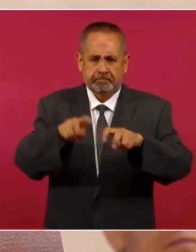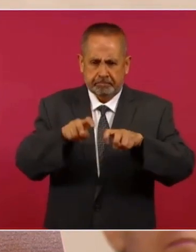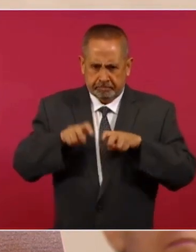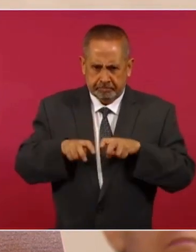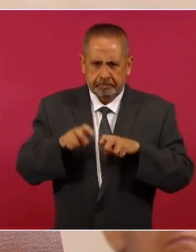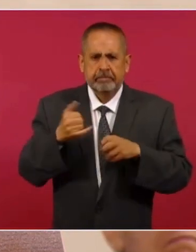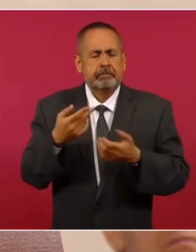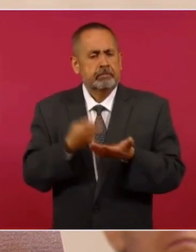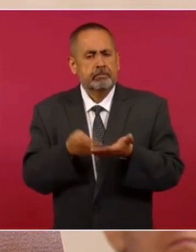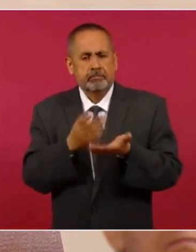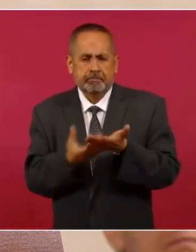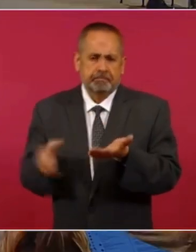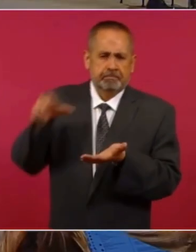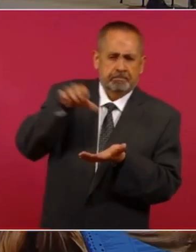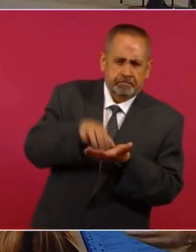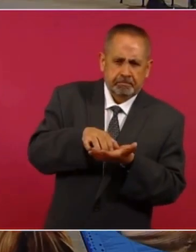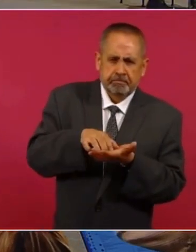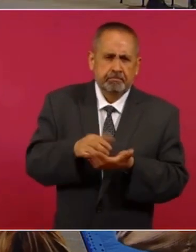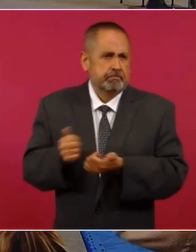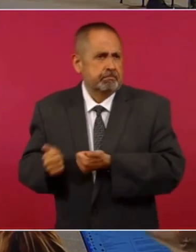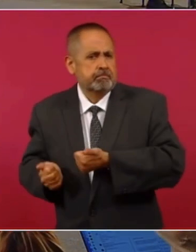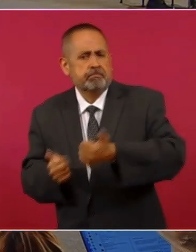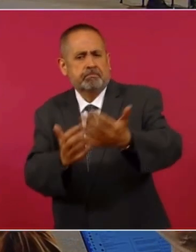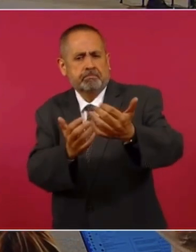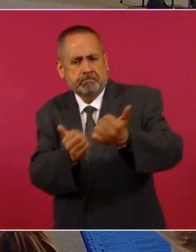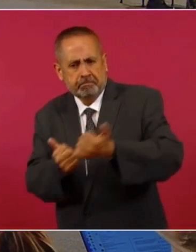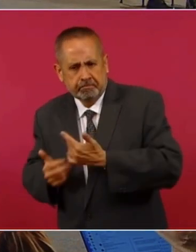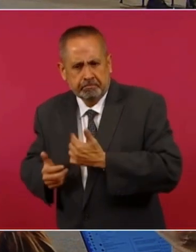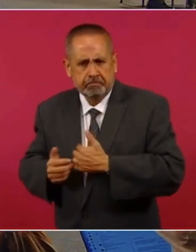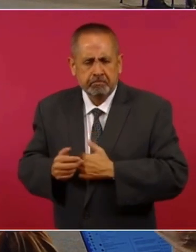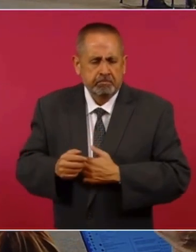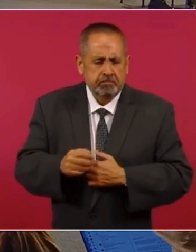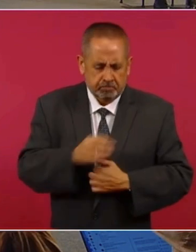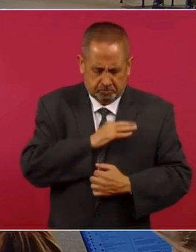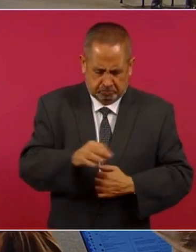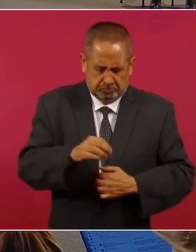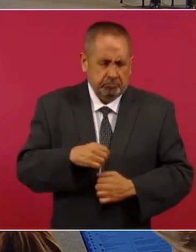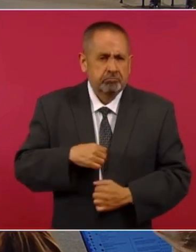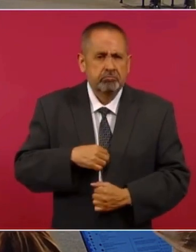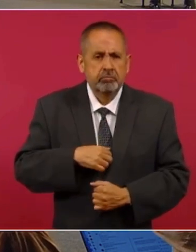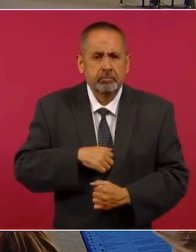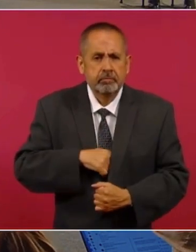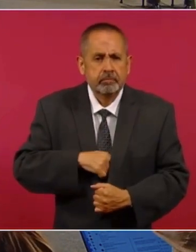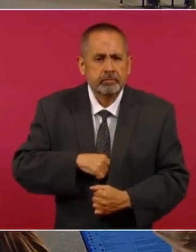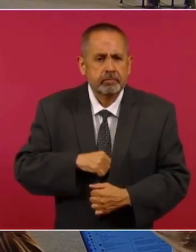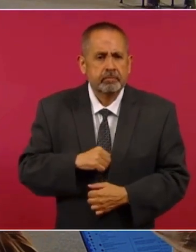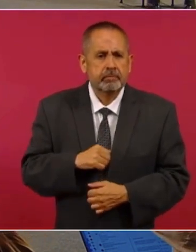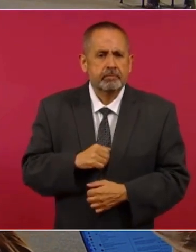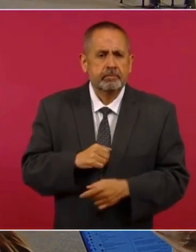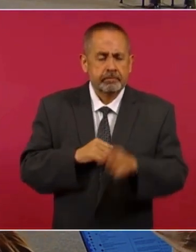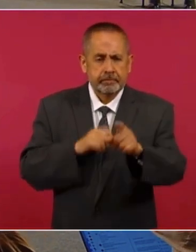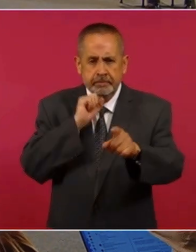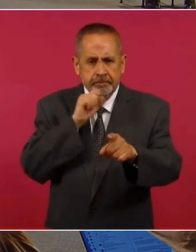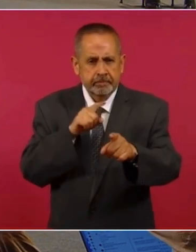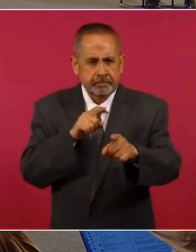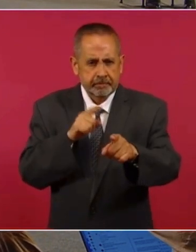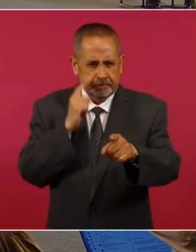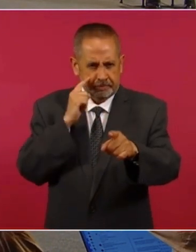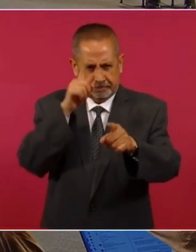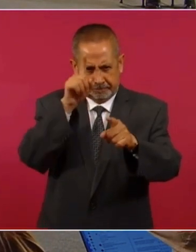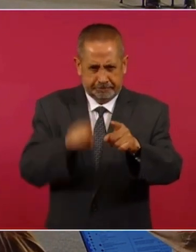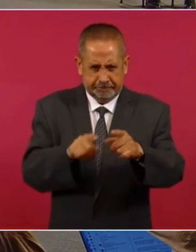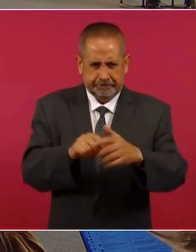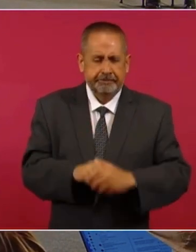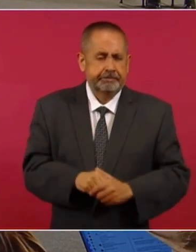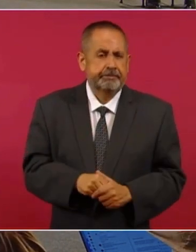tren de carga y en todo el corredor ya tenemos a